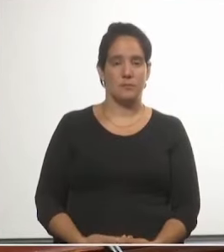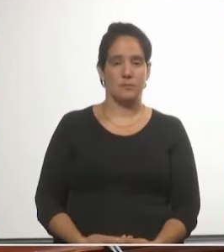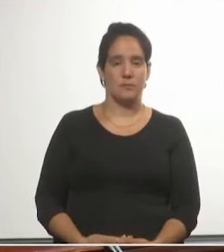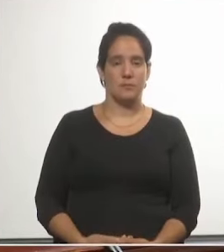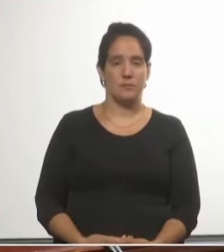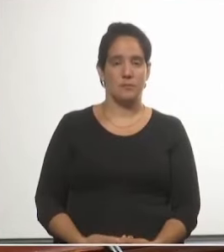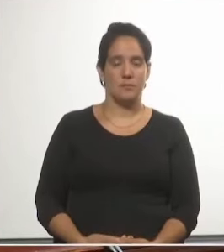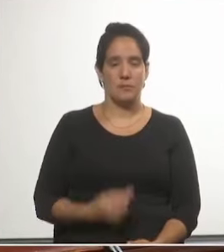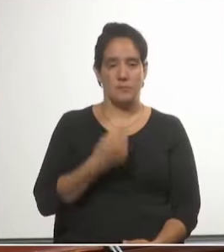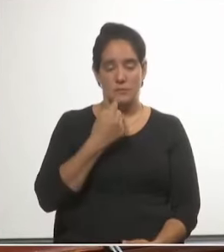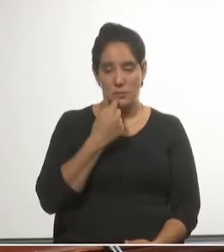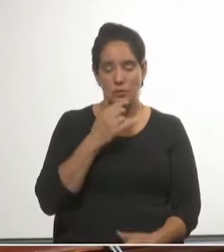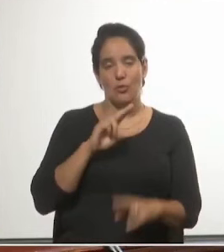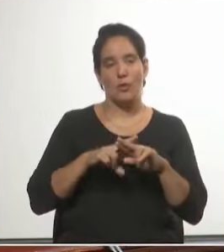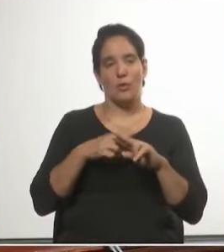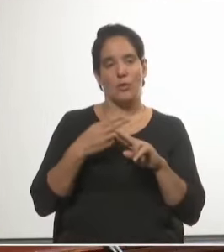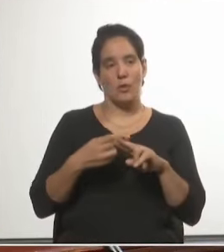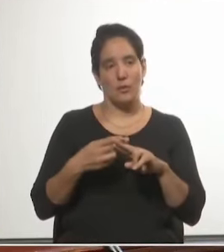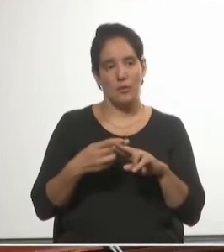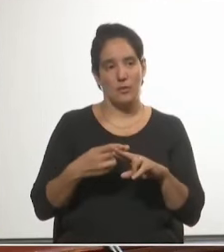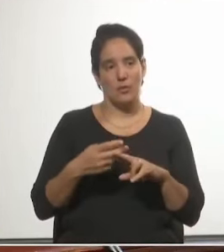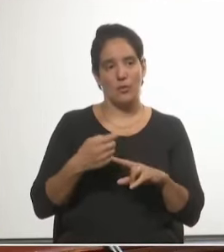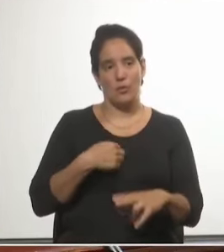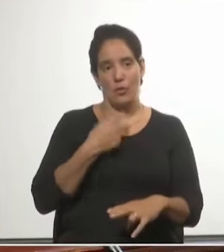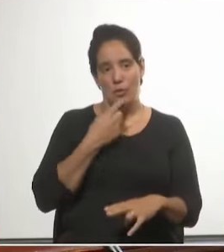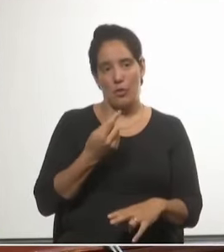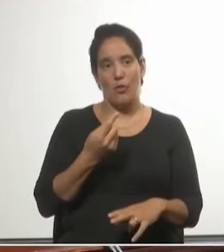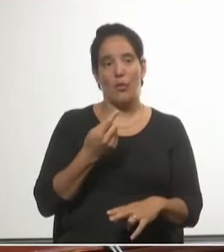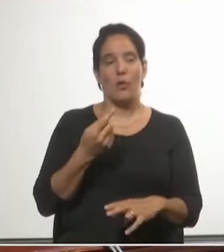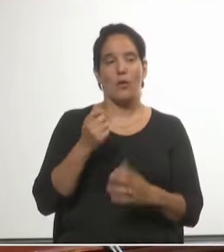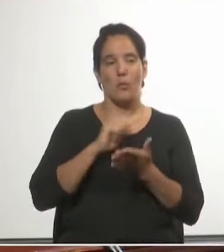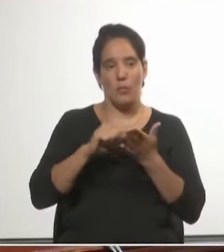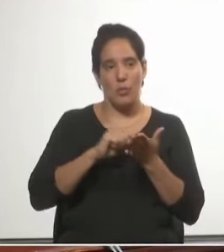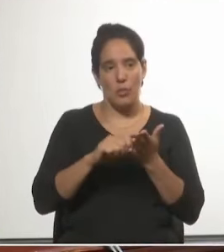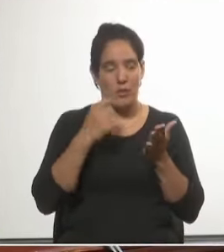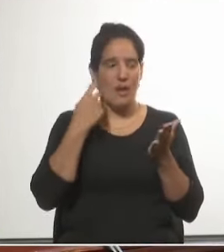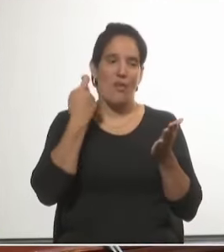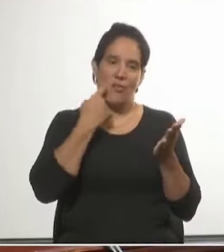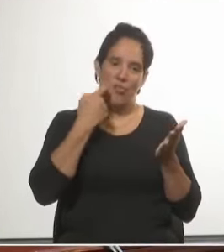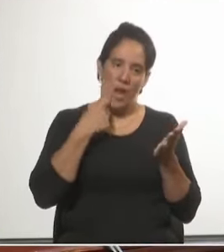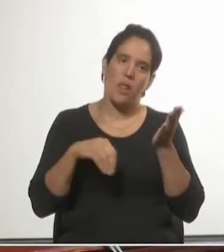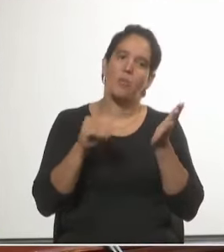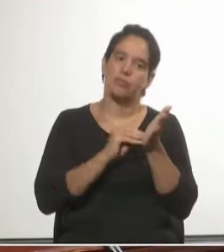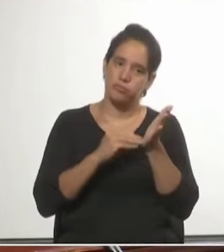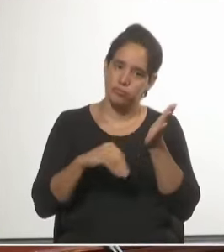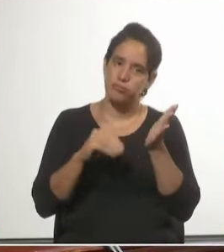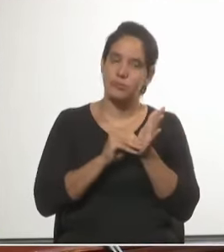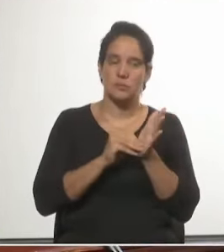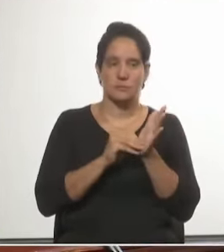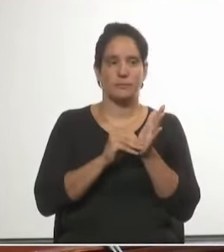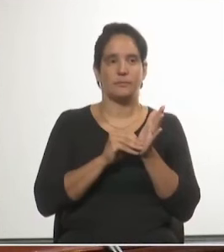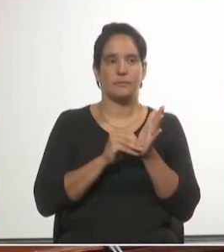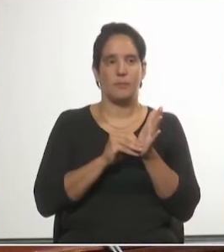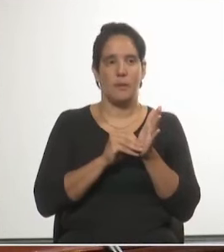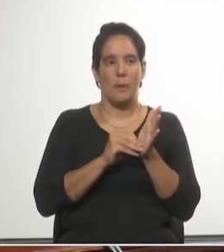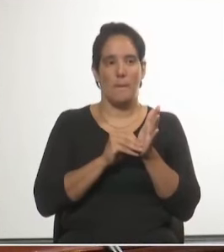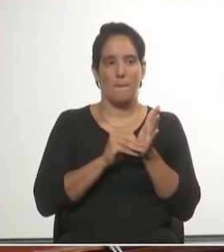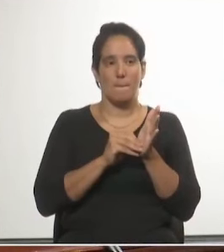Yo reitero que a mi juicio la declaración no abunda en estas